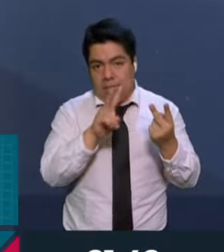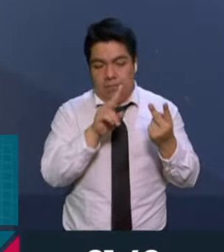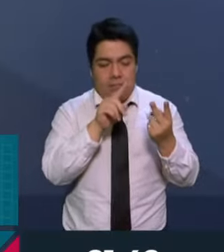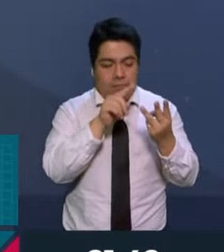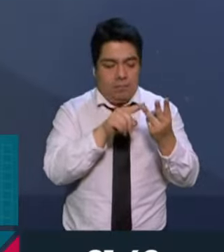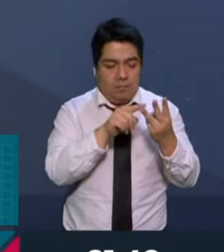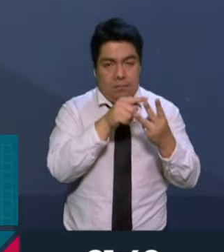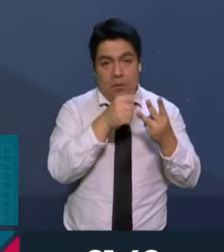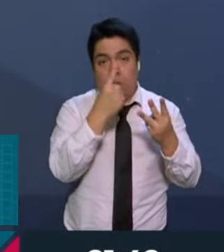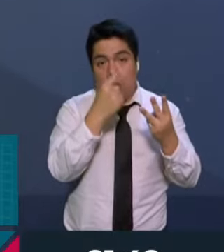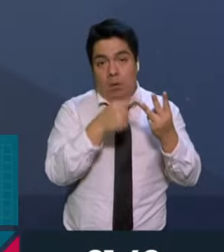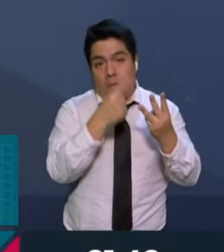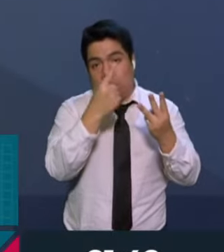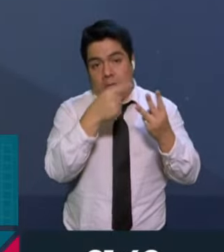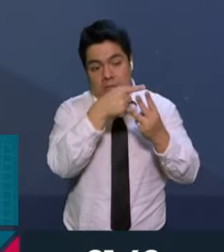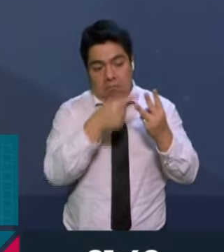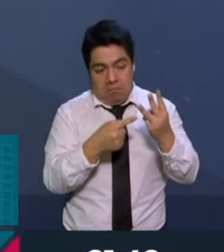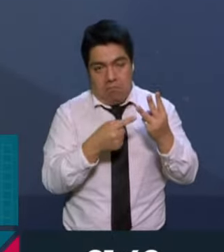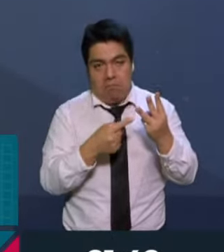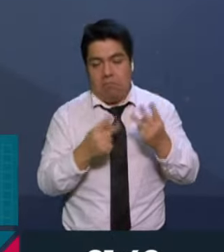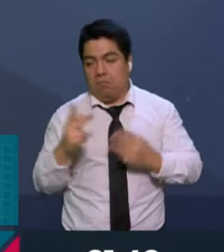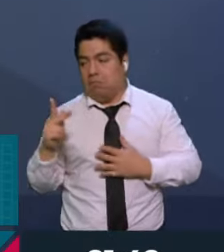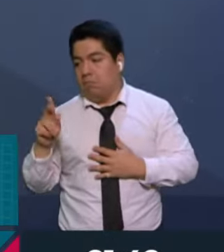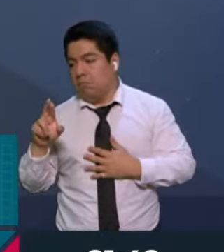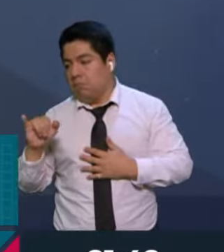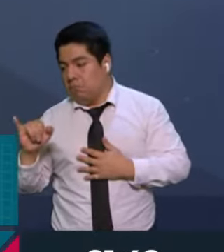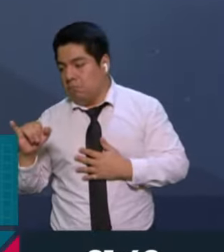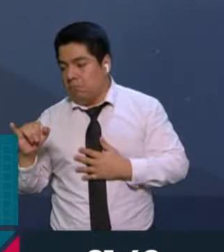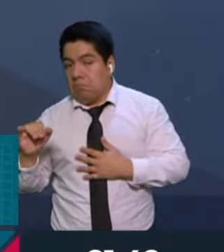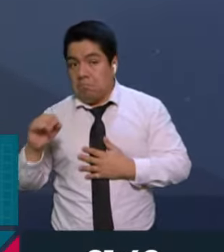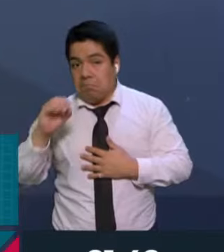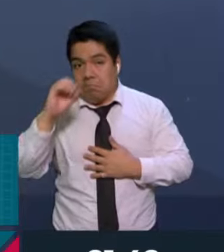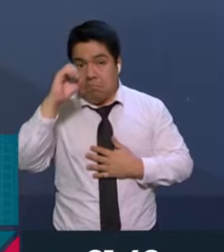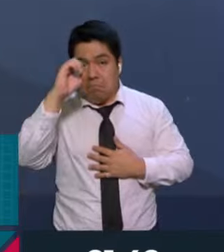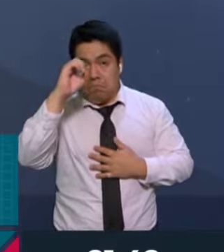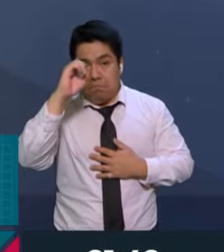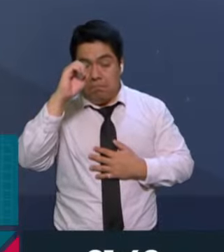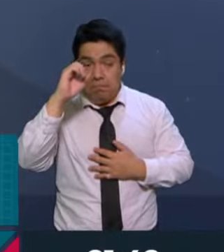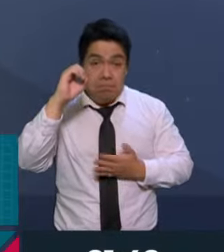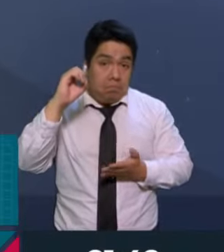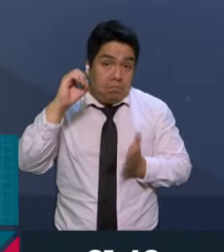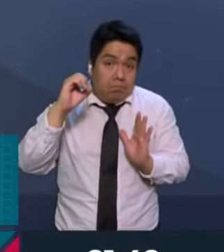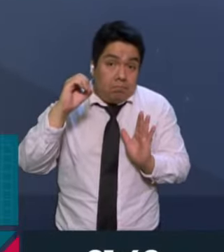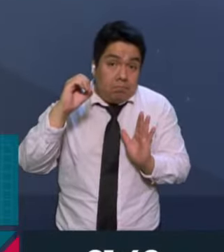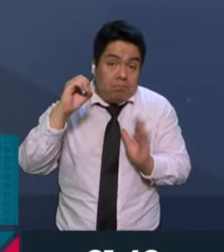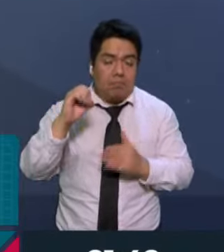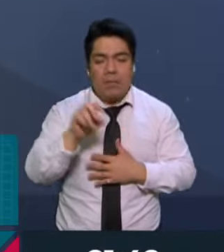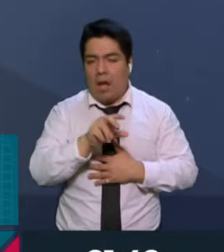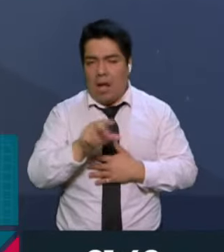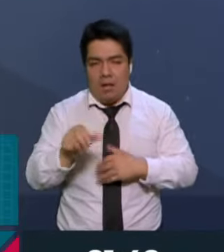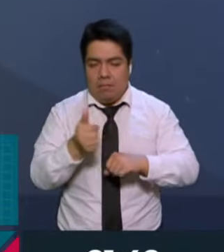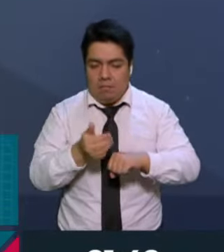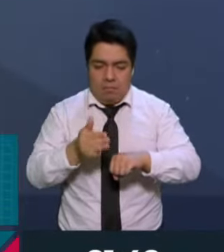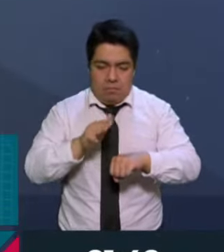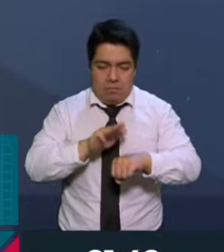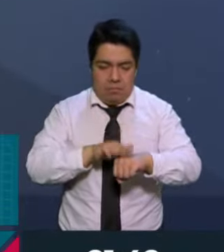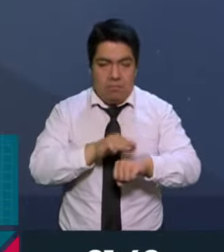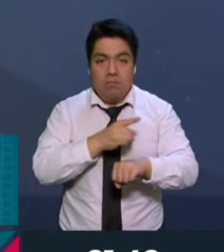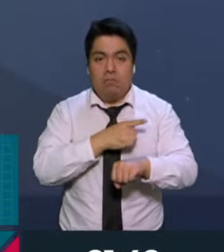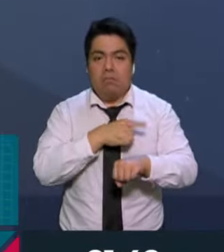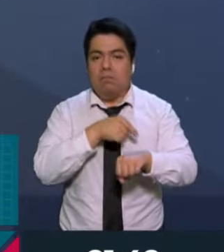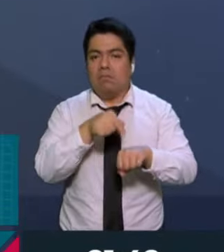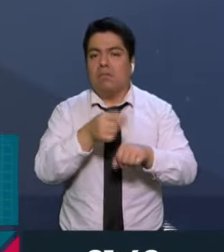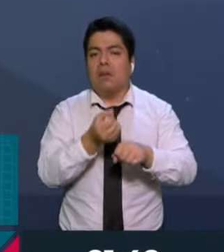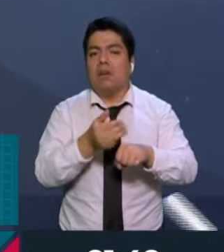segundo lugar y se llevaron la primera minoría. Y PRI-PAN se quedaron en ceros. Entonces, así funciona nuestro sistema. Y lo único que queremos es que se